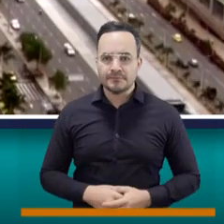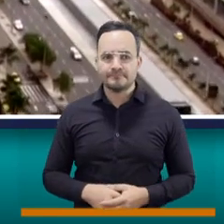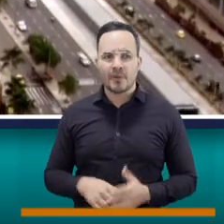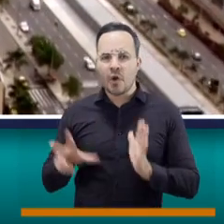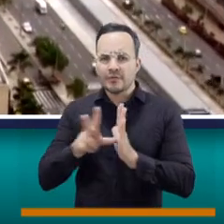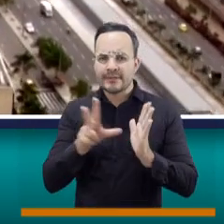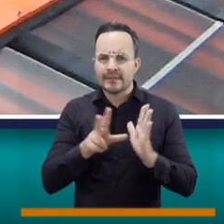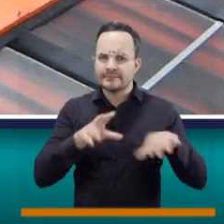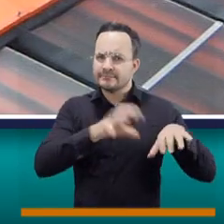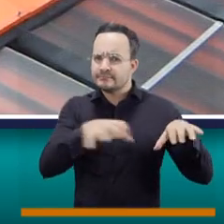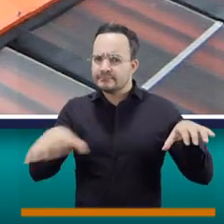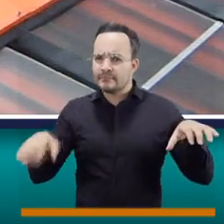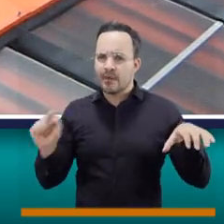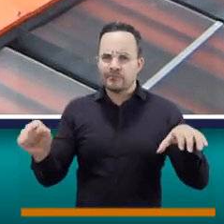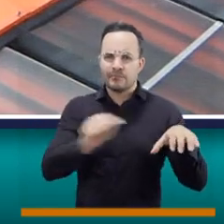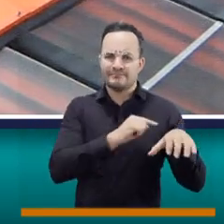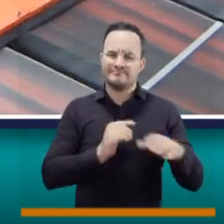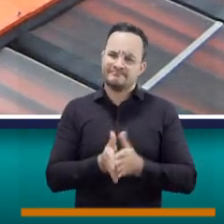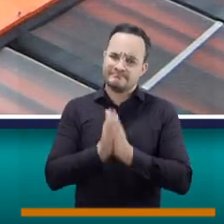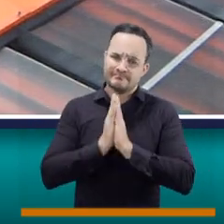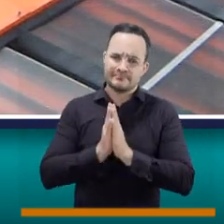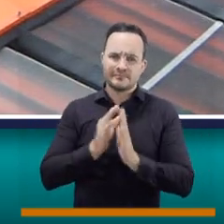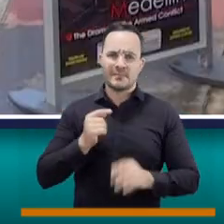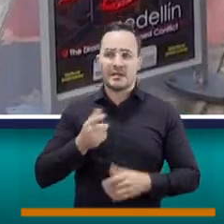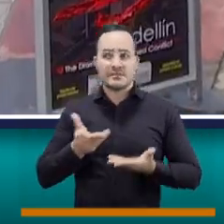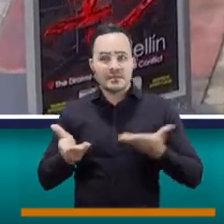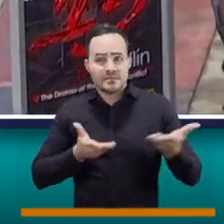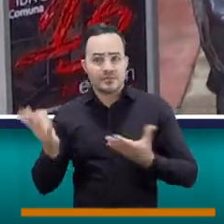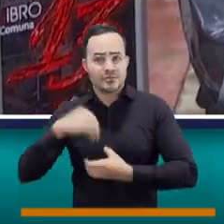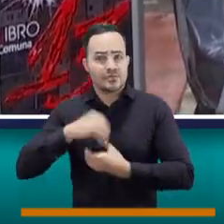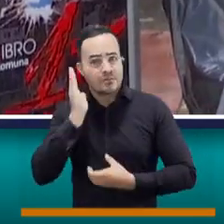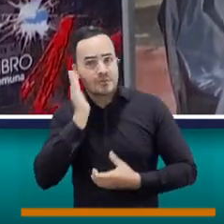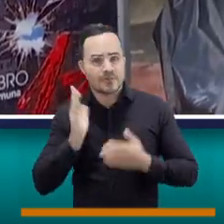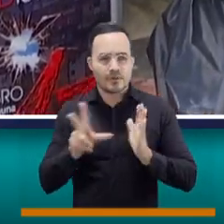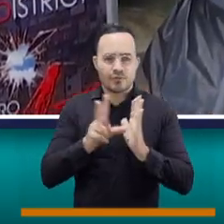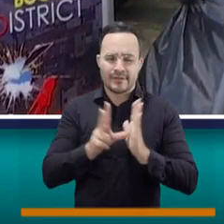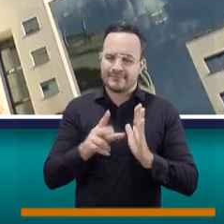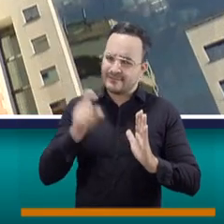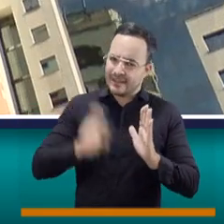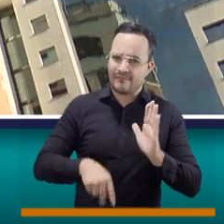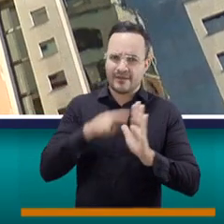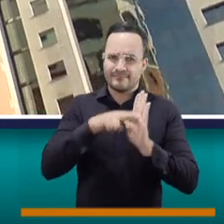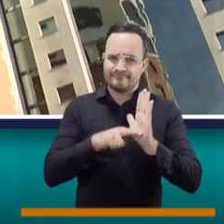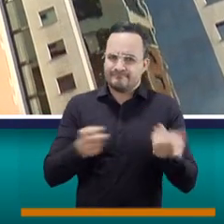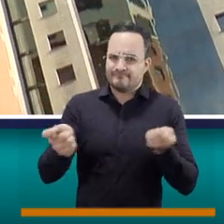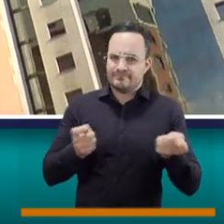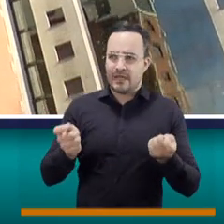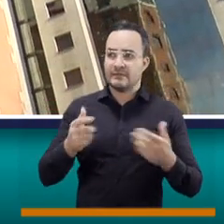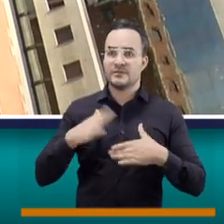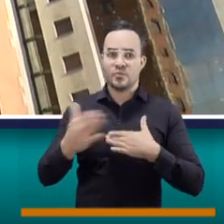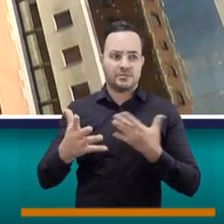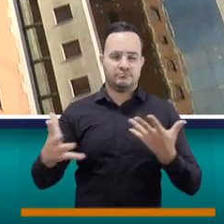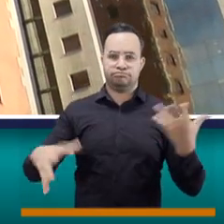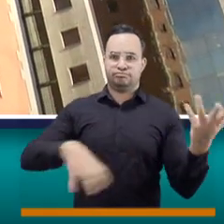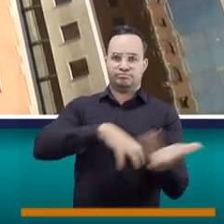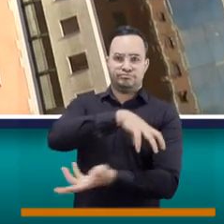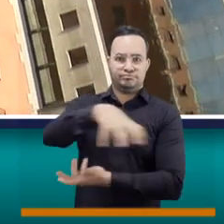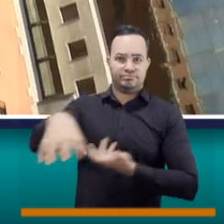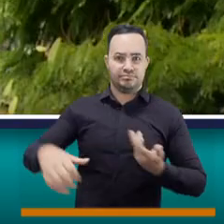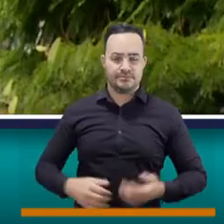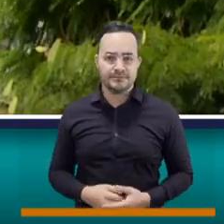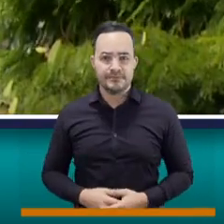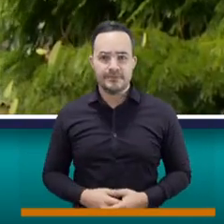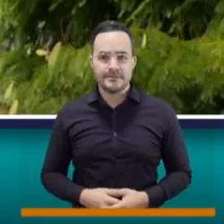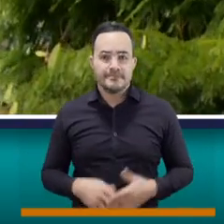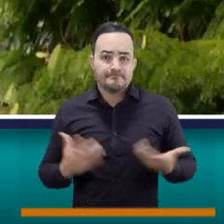en Medellín. Gremio, hotelero y concejales piden a las autoridades mayor regulación a los prestadores del servicio y que el